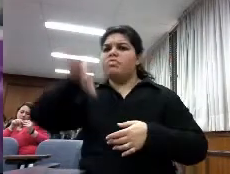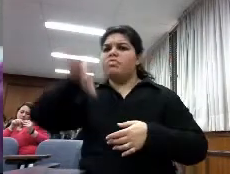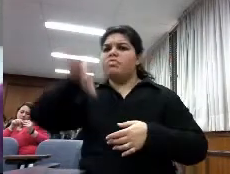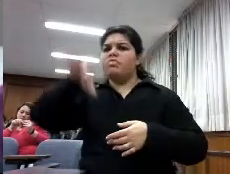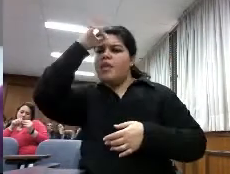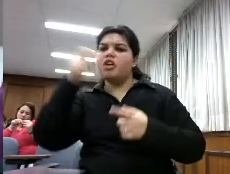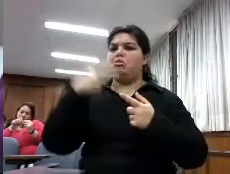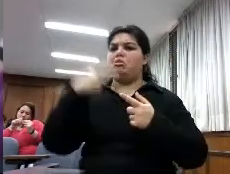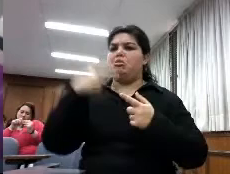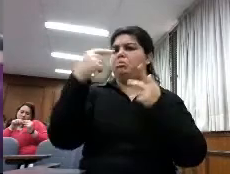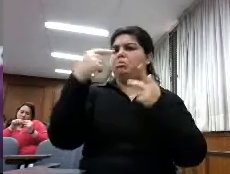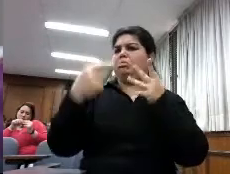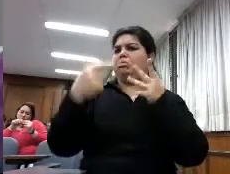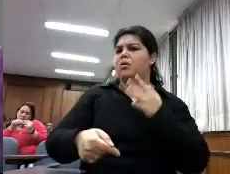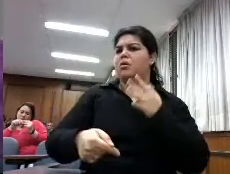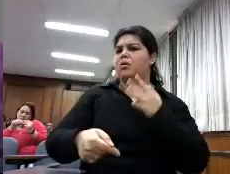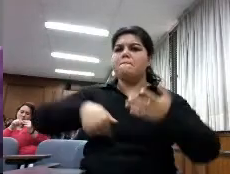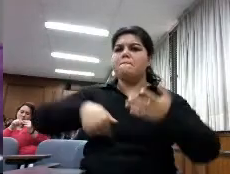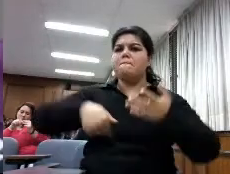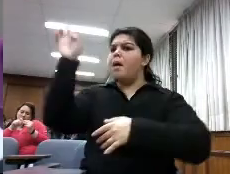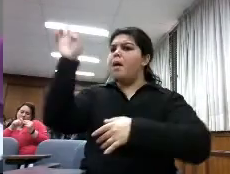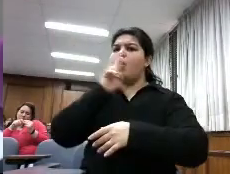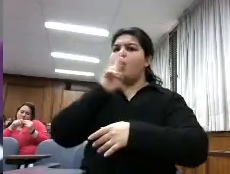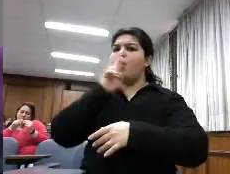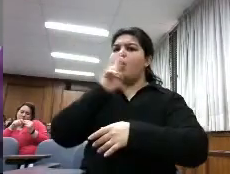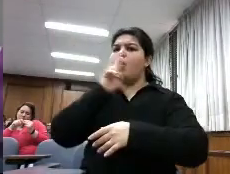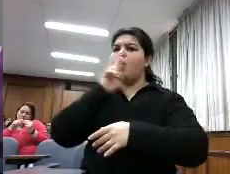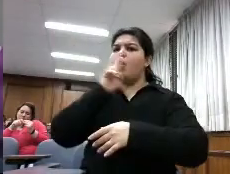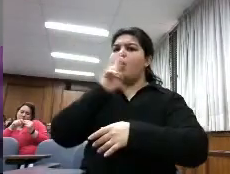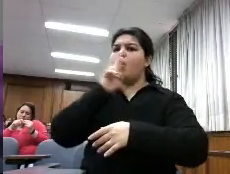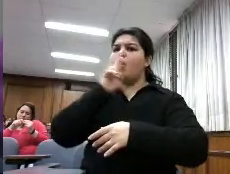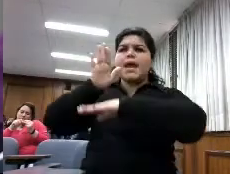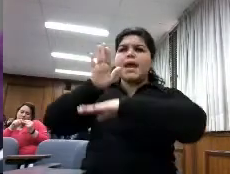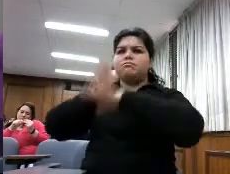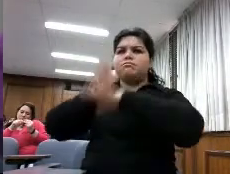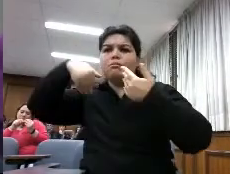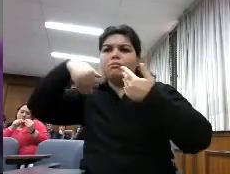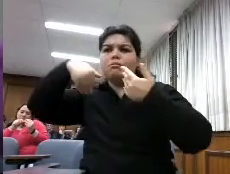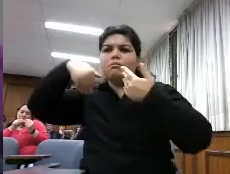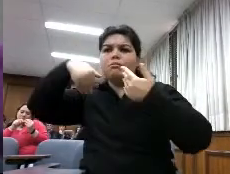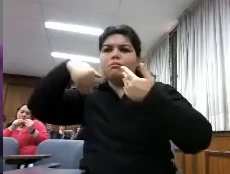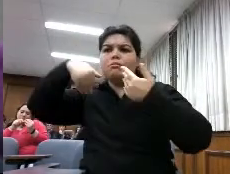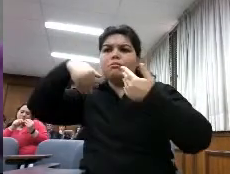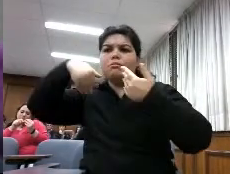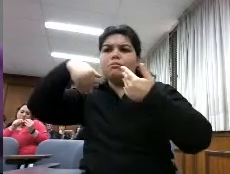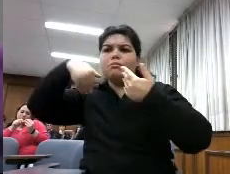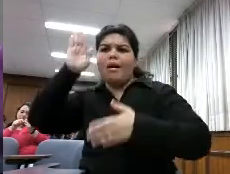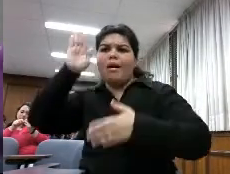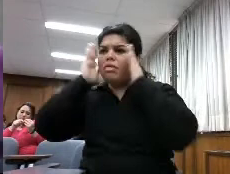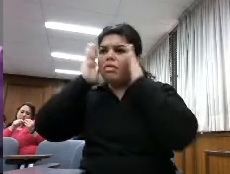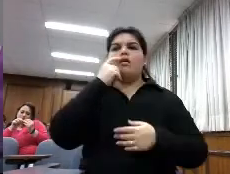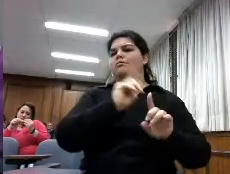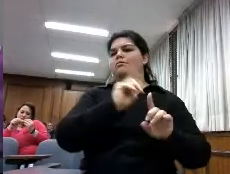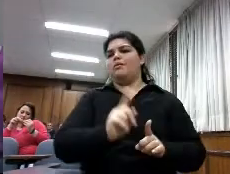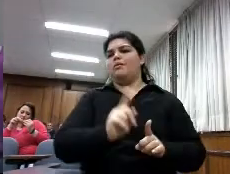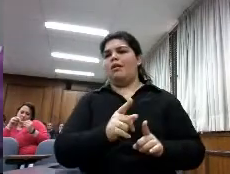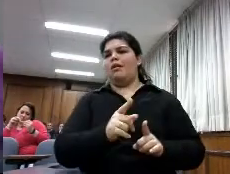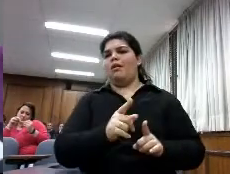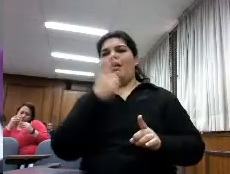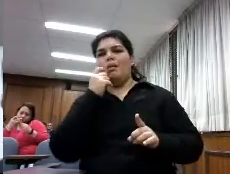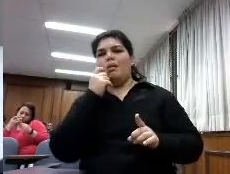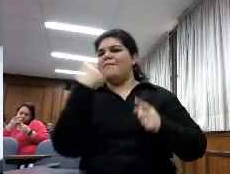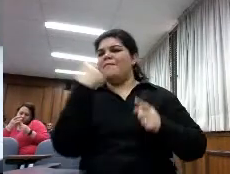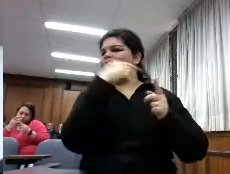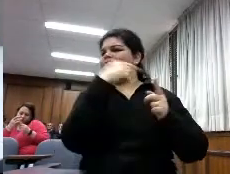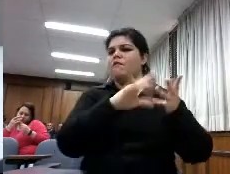etcétera está más comprometida con los temas de lectura que los hombres los hombres leen más blogs leen más medios sociales pero